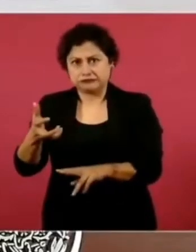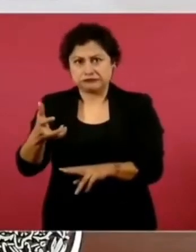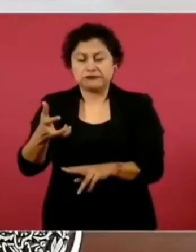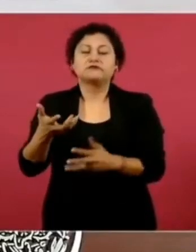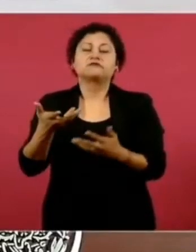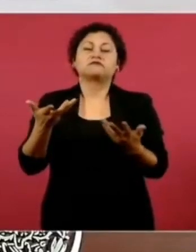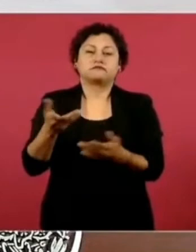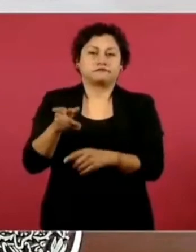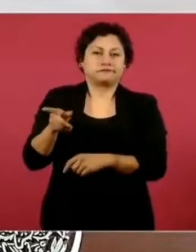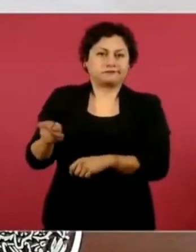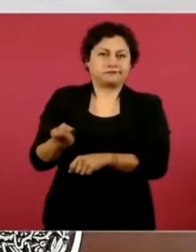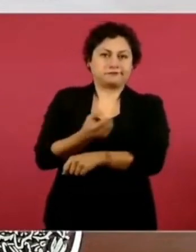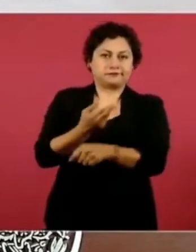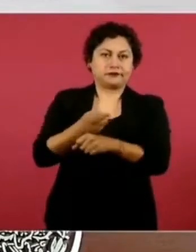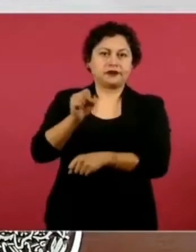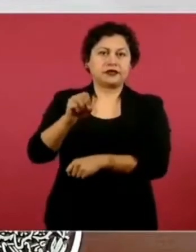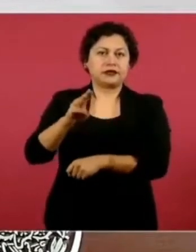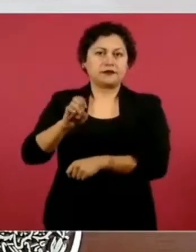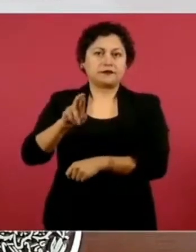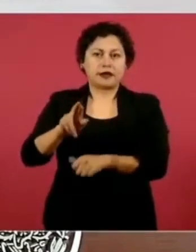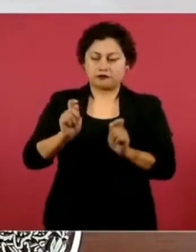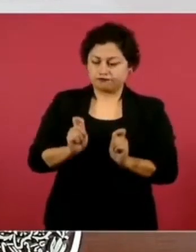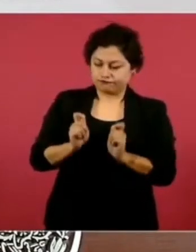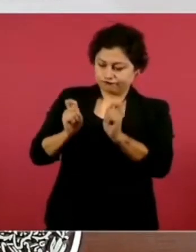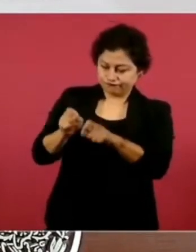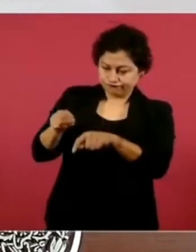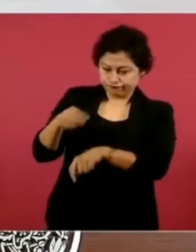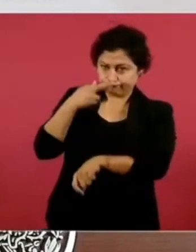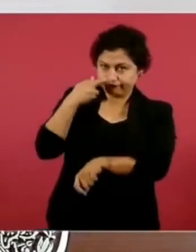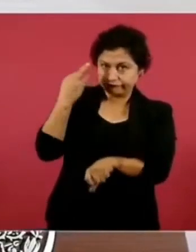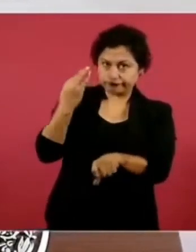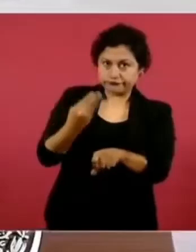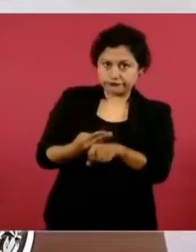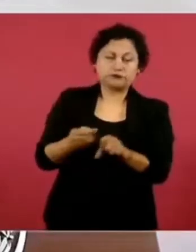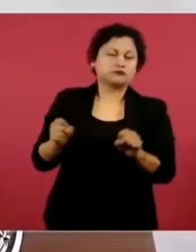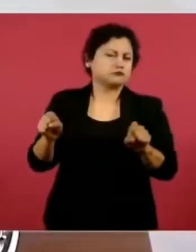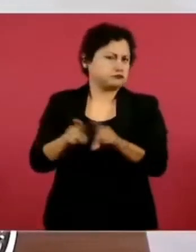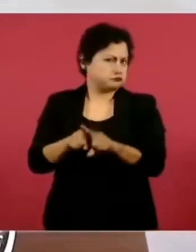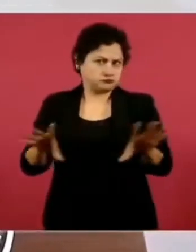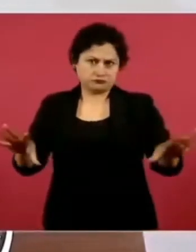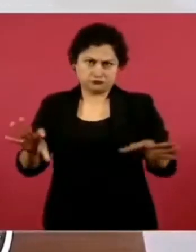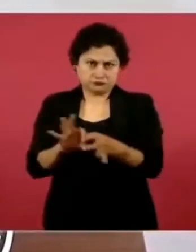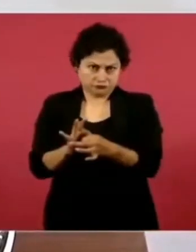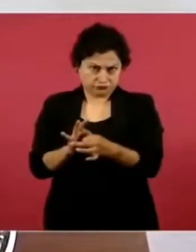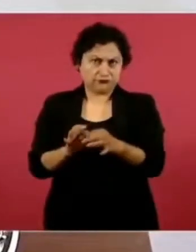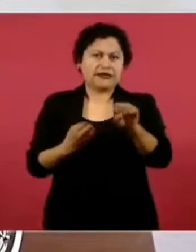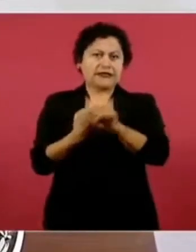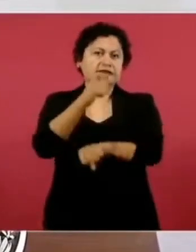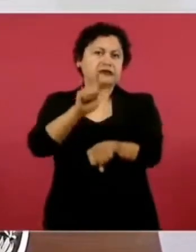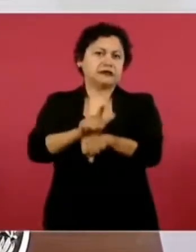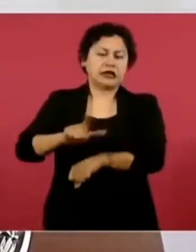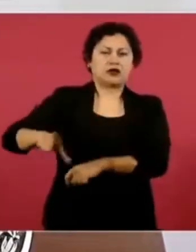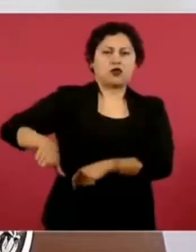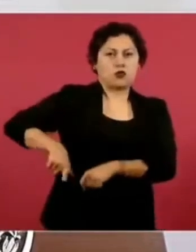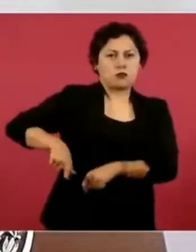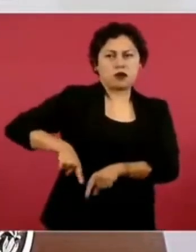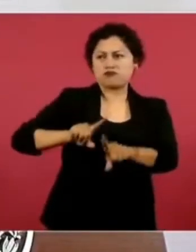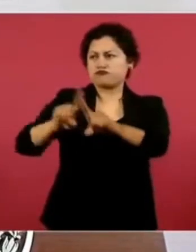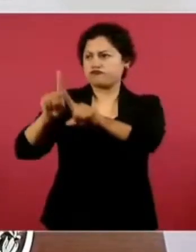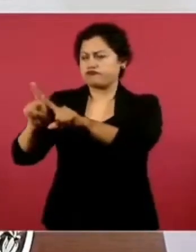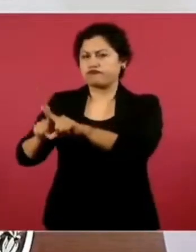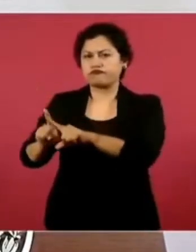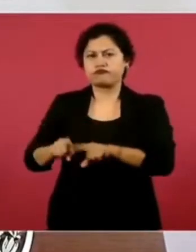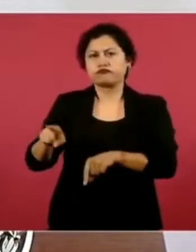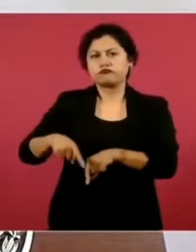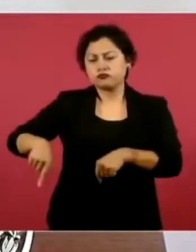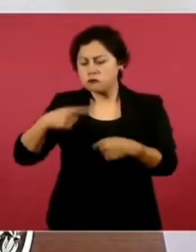Marina, desde luego en coordinación con el gobierno del Estado, con los municipios, y ya se resolvió